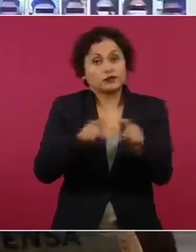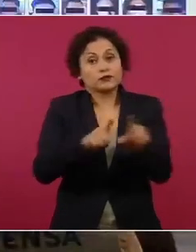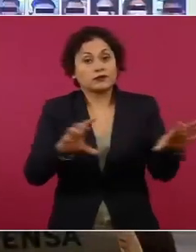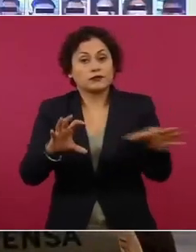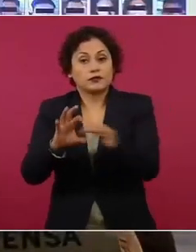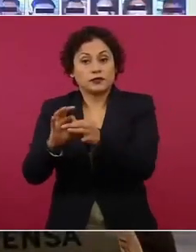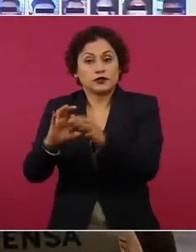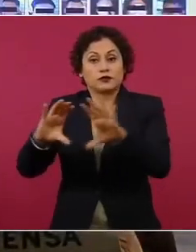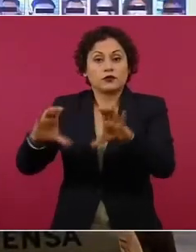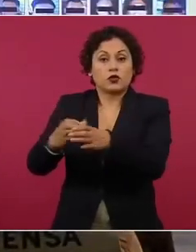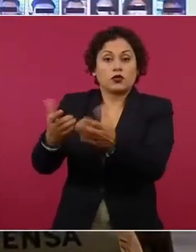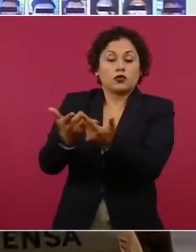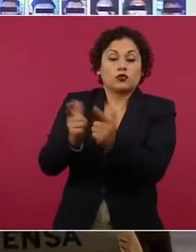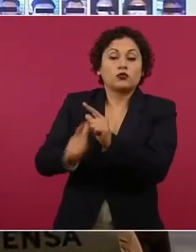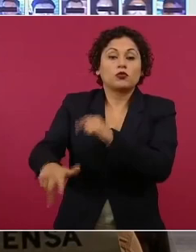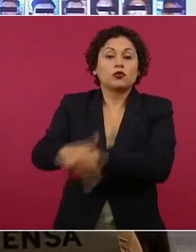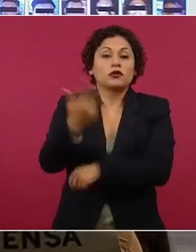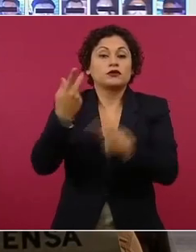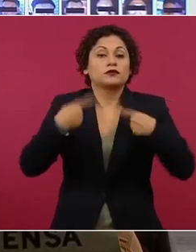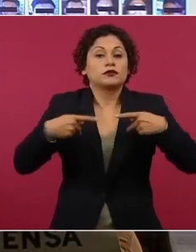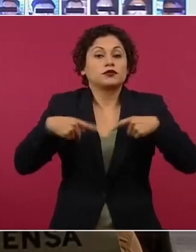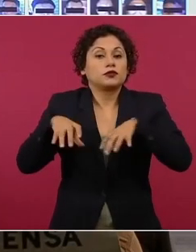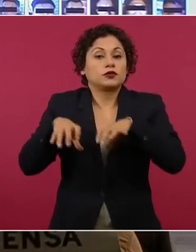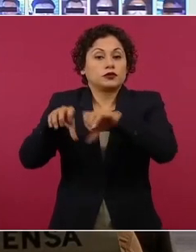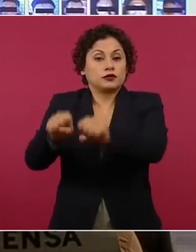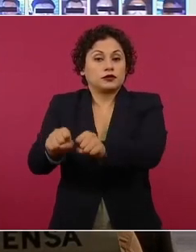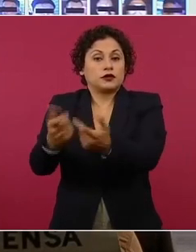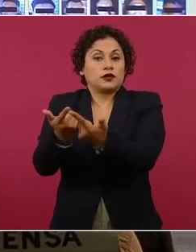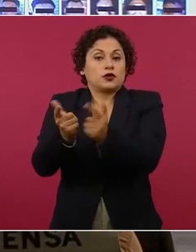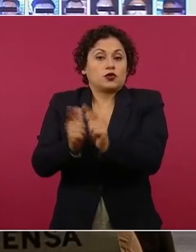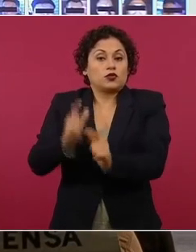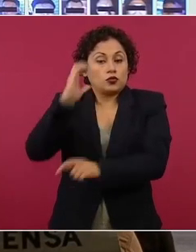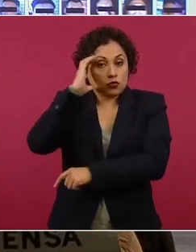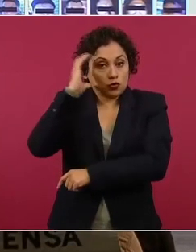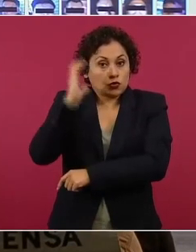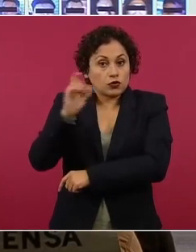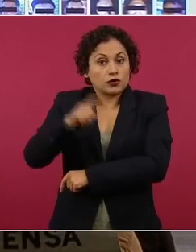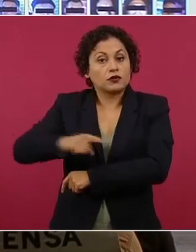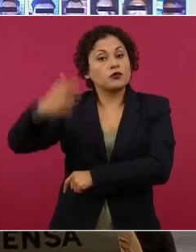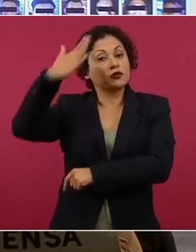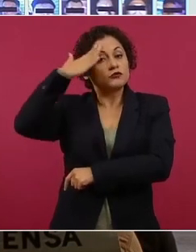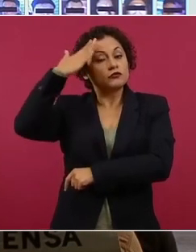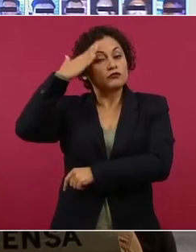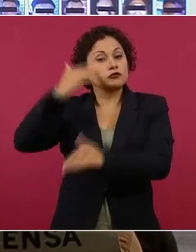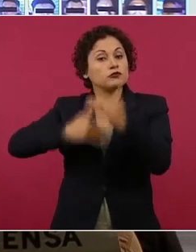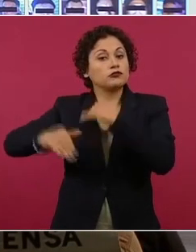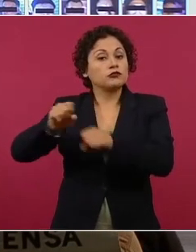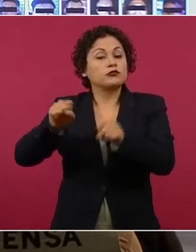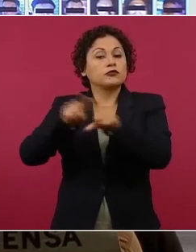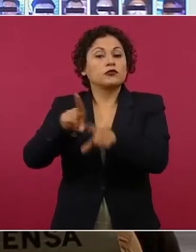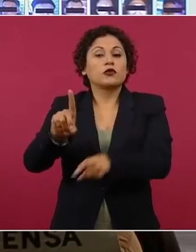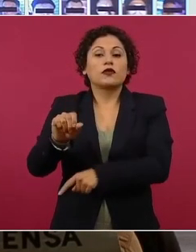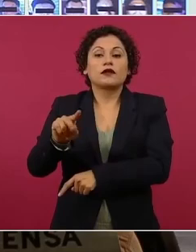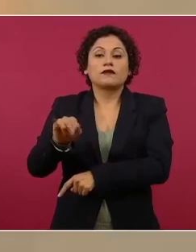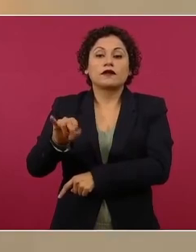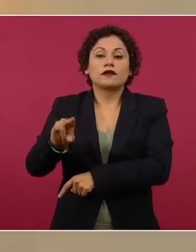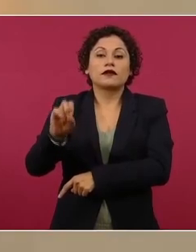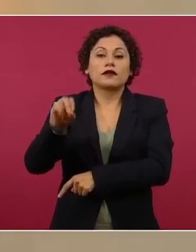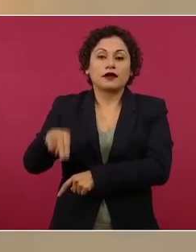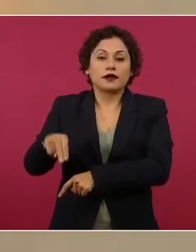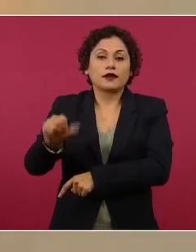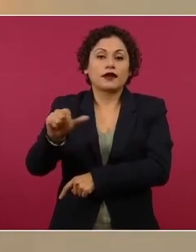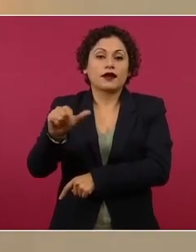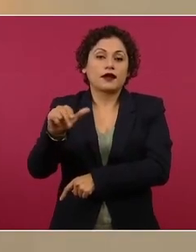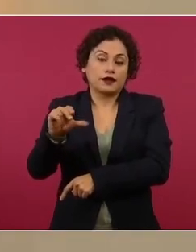de 13 detenidos de la organización criminal que encabeza David N., alias El Cabo 20 y que tiene que ver con